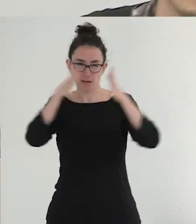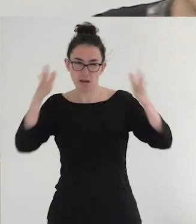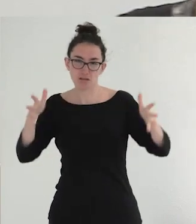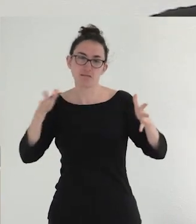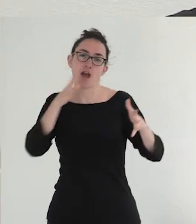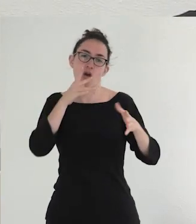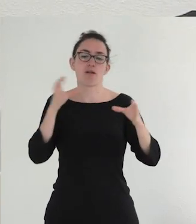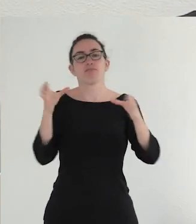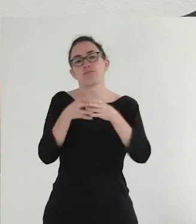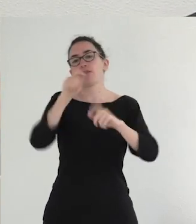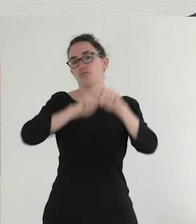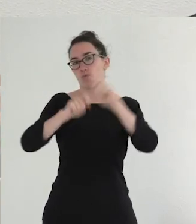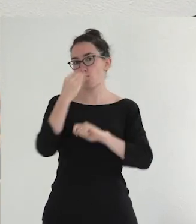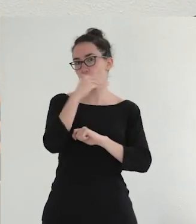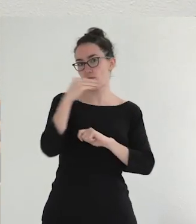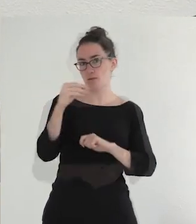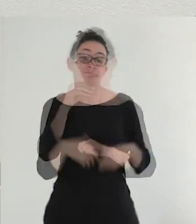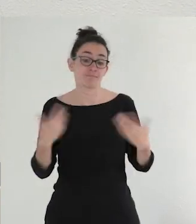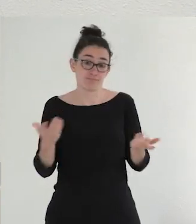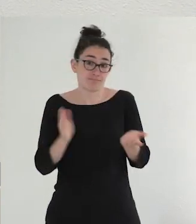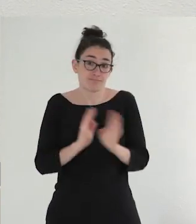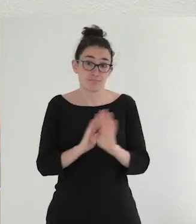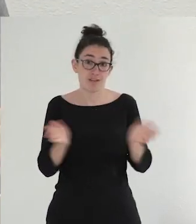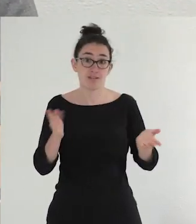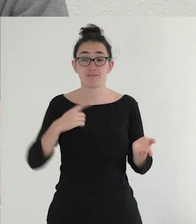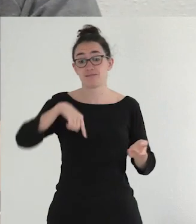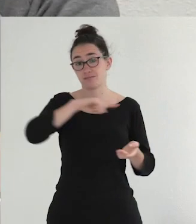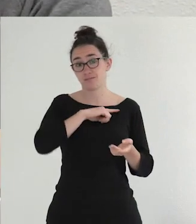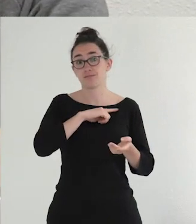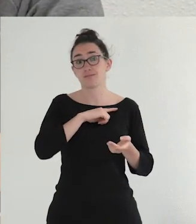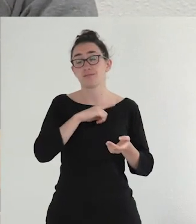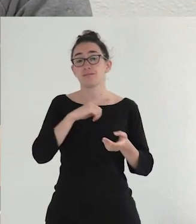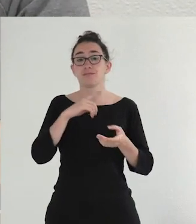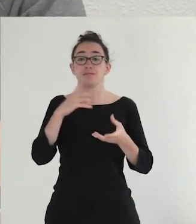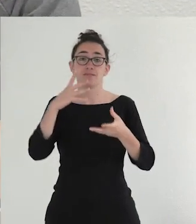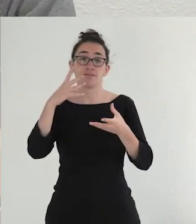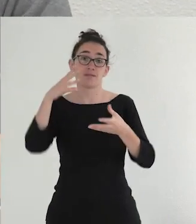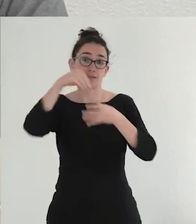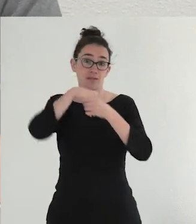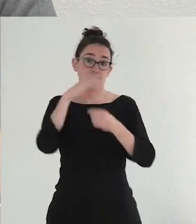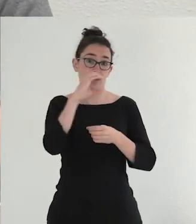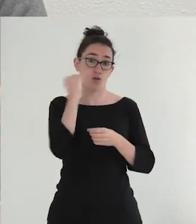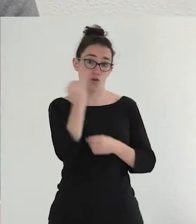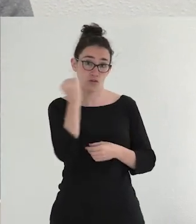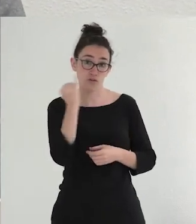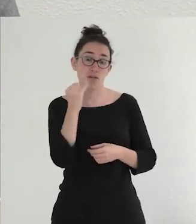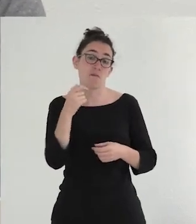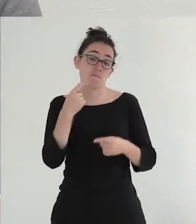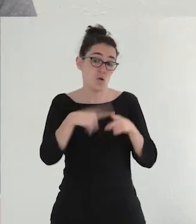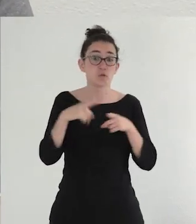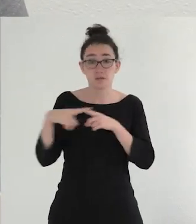ahora somos una asociación juvenil LGTB de Simas. Estamos también dentro de la coordinadora 28J y pues vamos haciendo